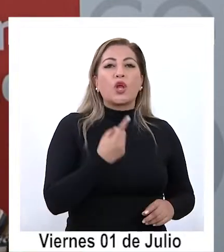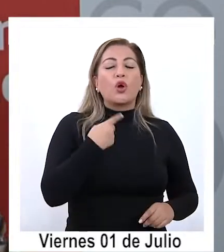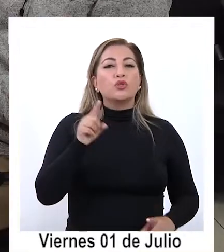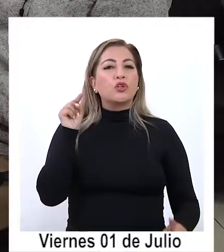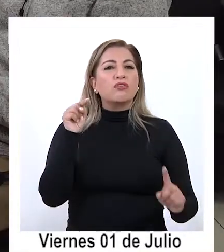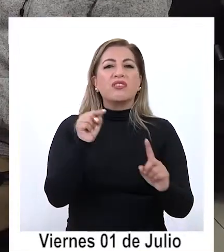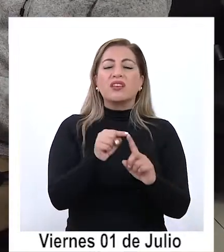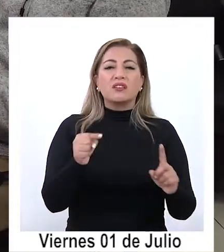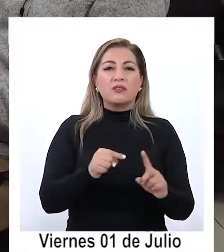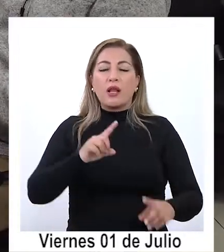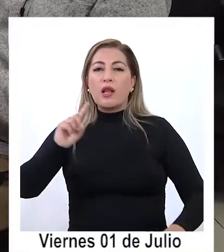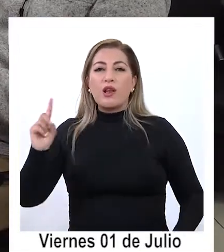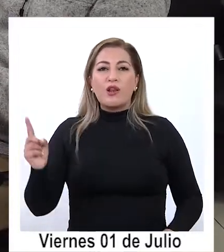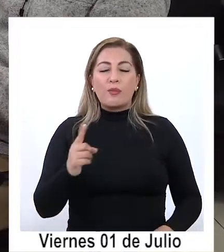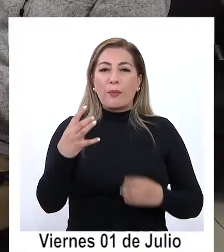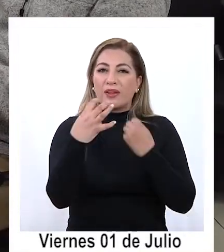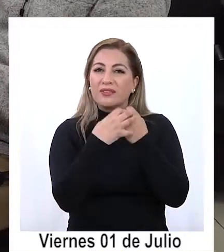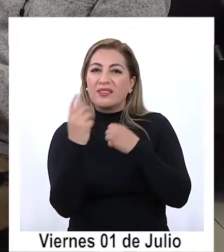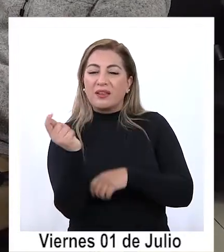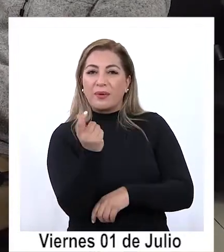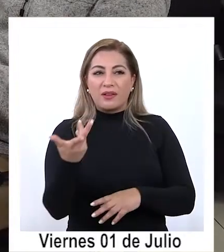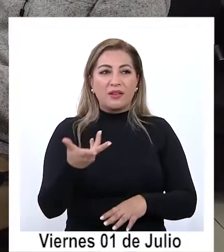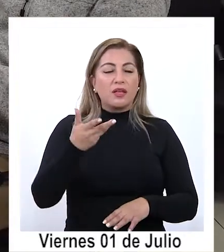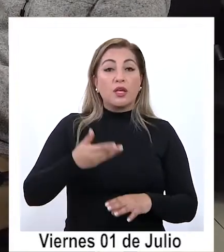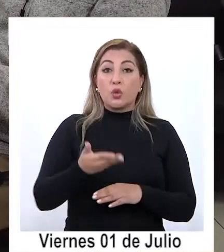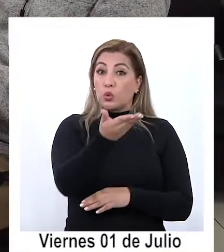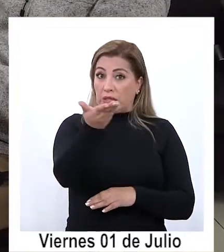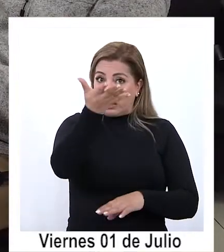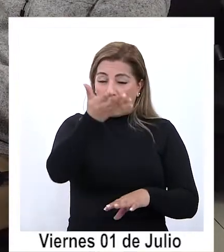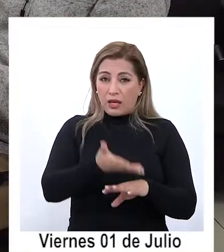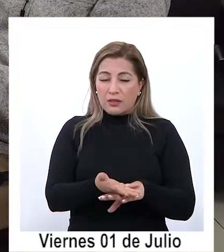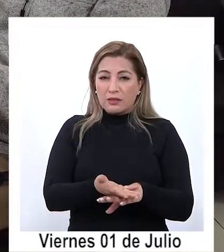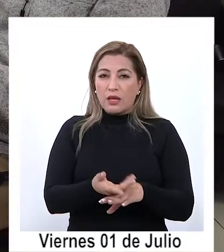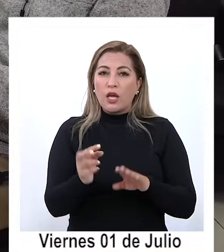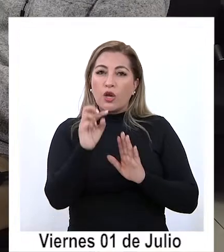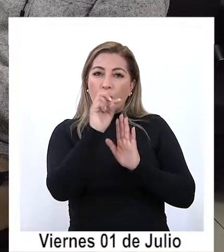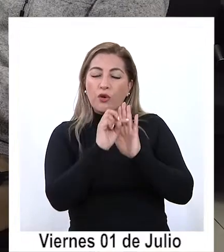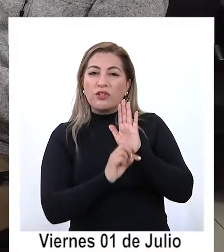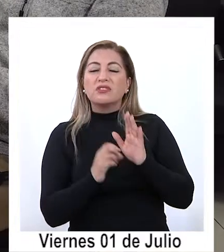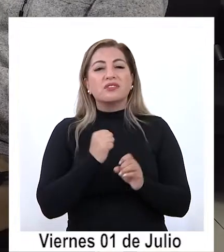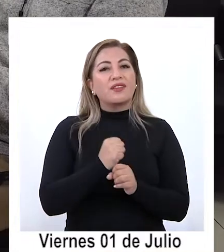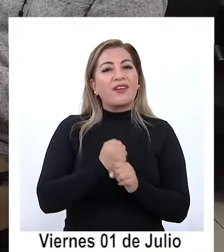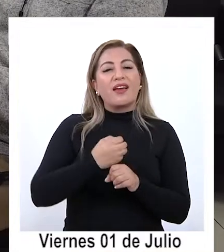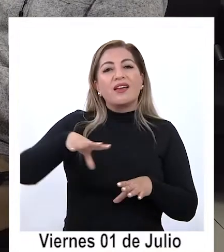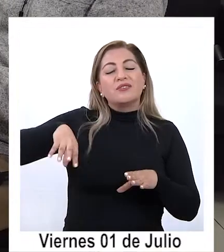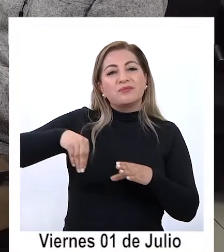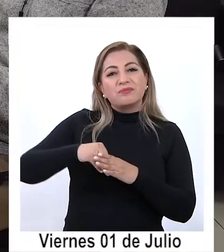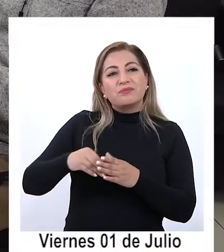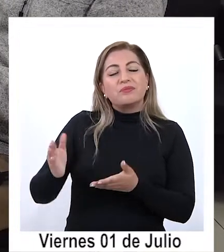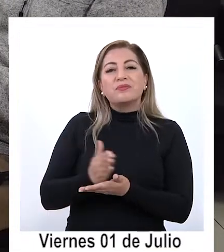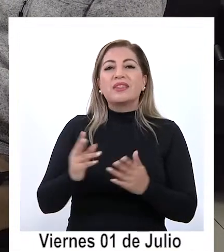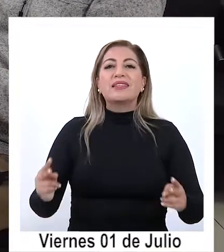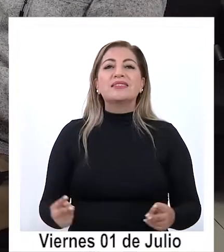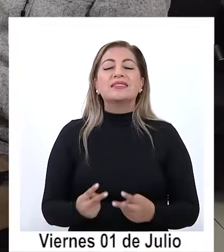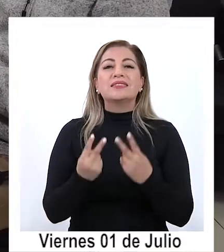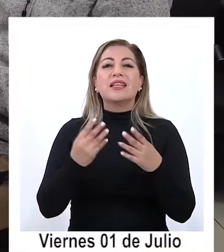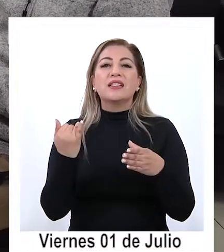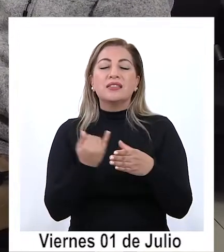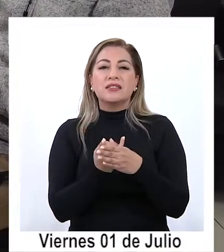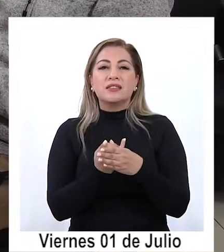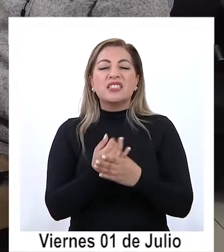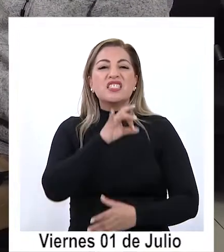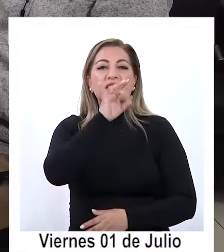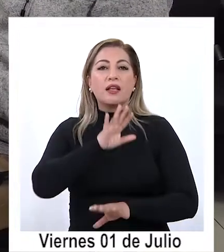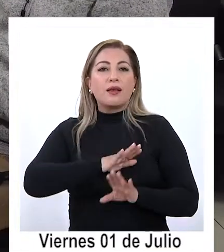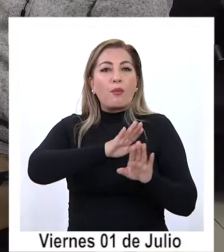objetivos cierto las prioridades regionales cierto que tienen ustedes en su proyecto de trabajo es implementar el plan de recuperación inclusiva de Chile